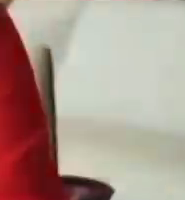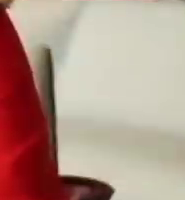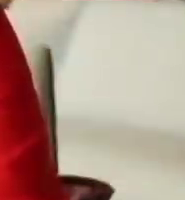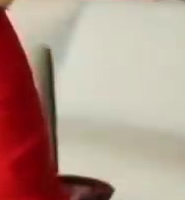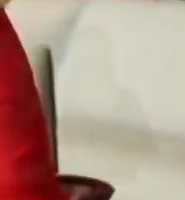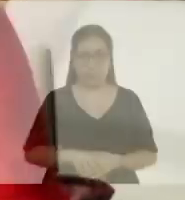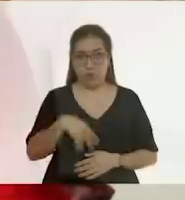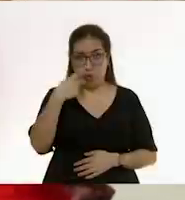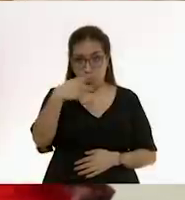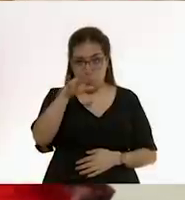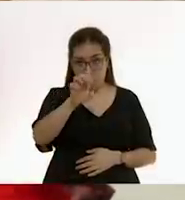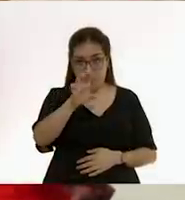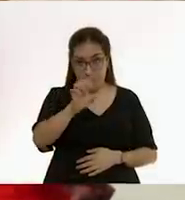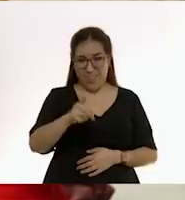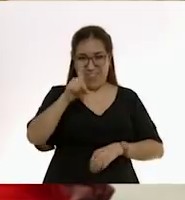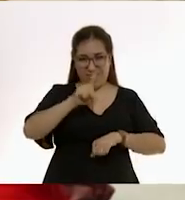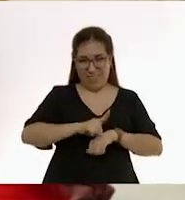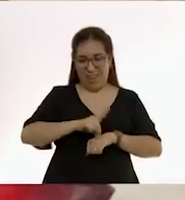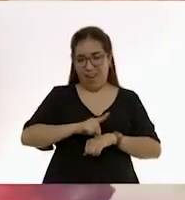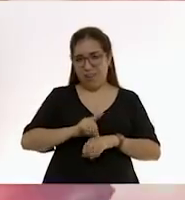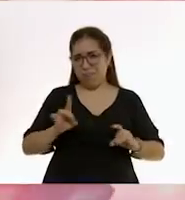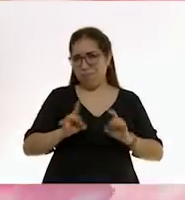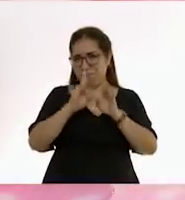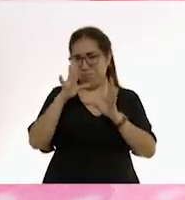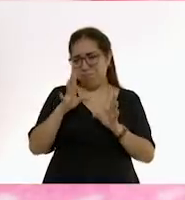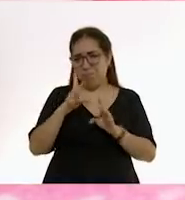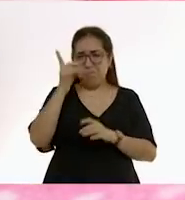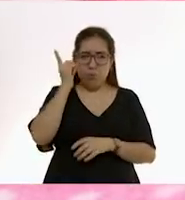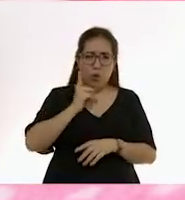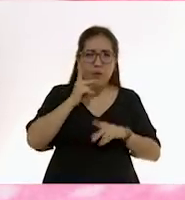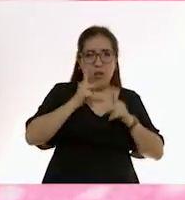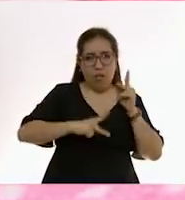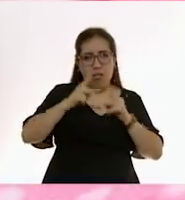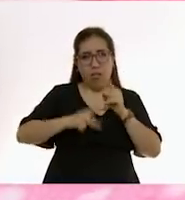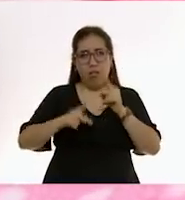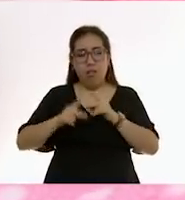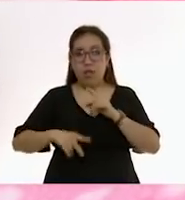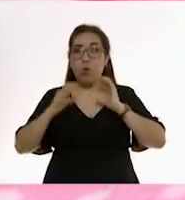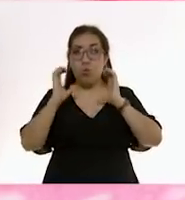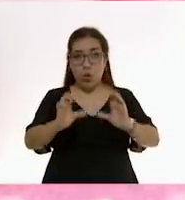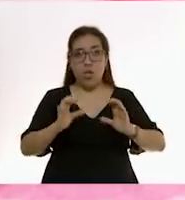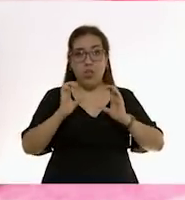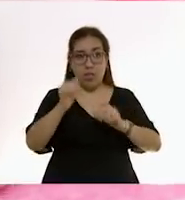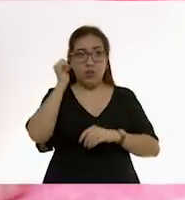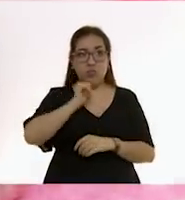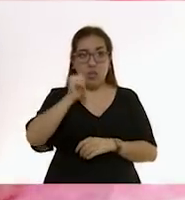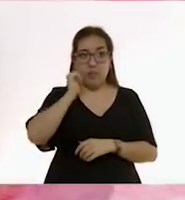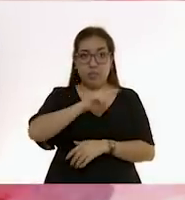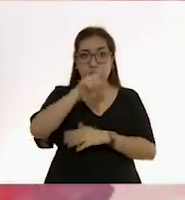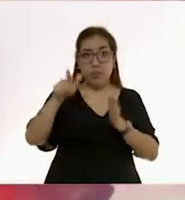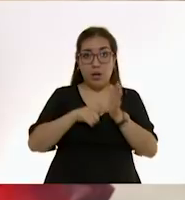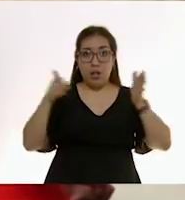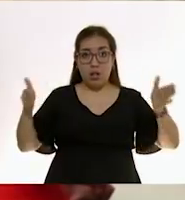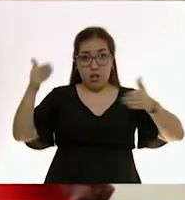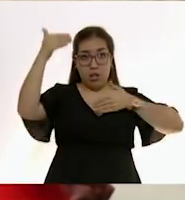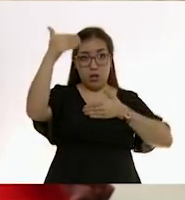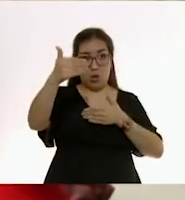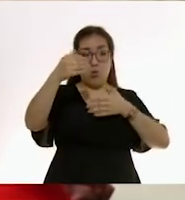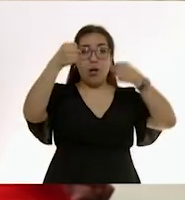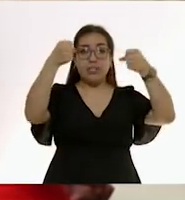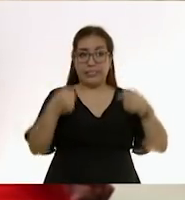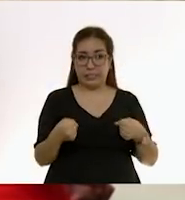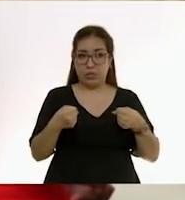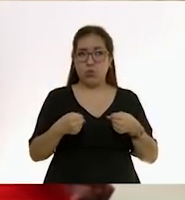Cuando tu bebé hace siestas, es muy importante que cuides, que siempre sean en espacios seguros. Los espacios seguros para hacer